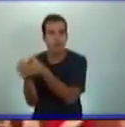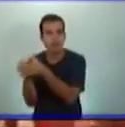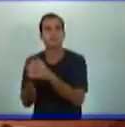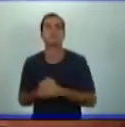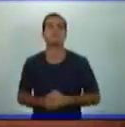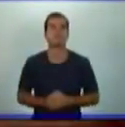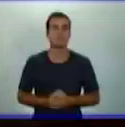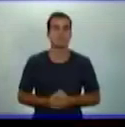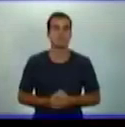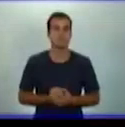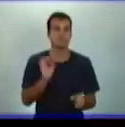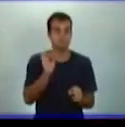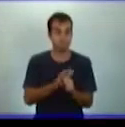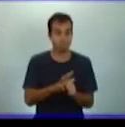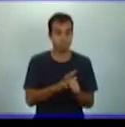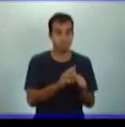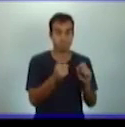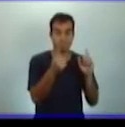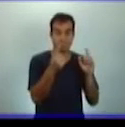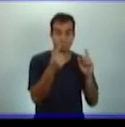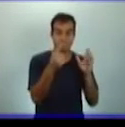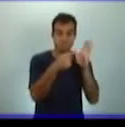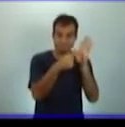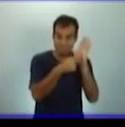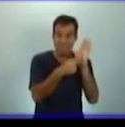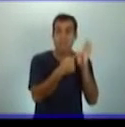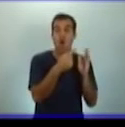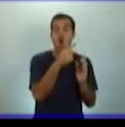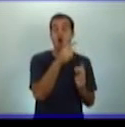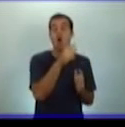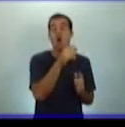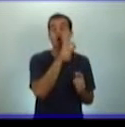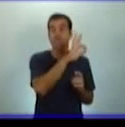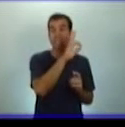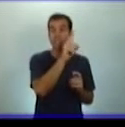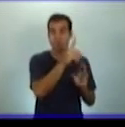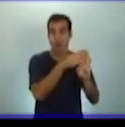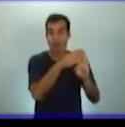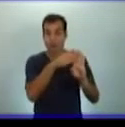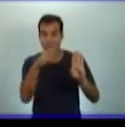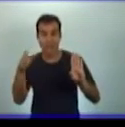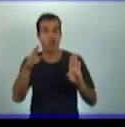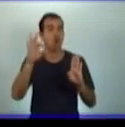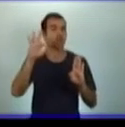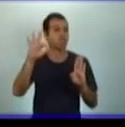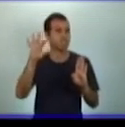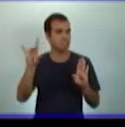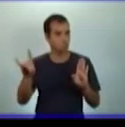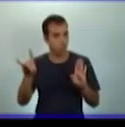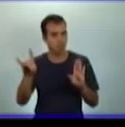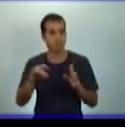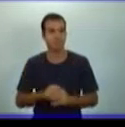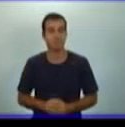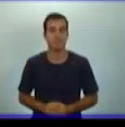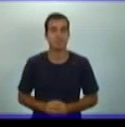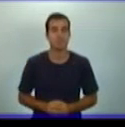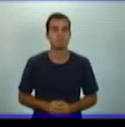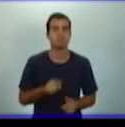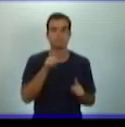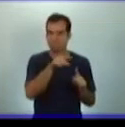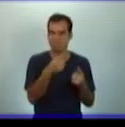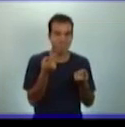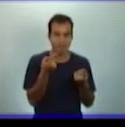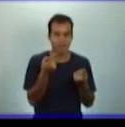artículo 81 hasta el artículo 89, se abordan